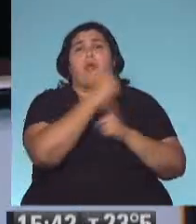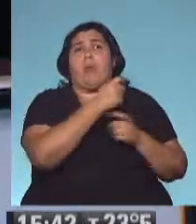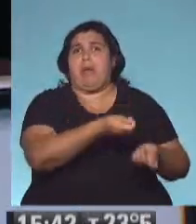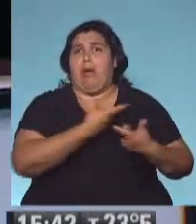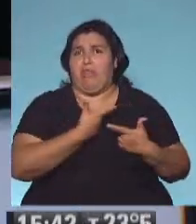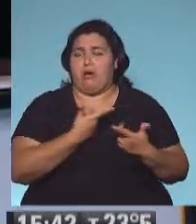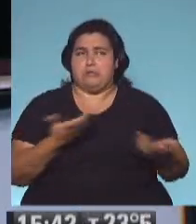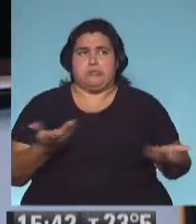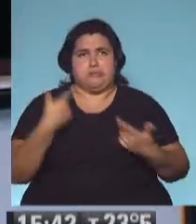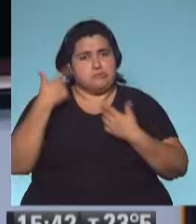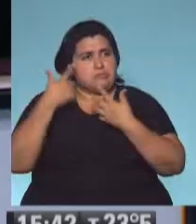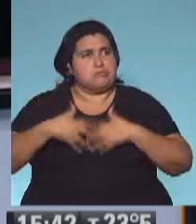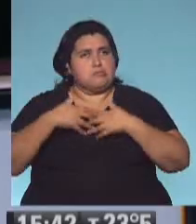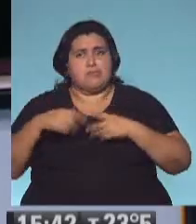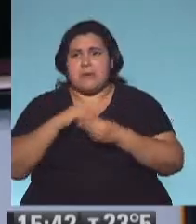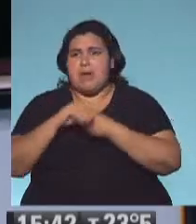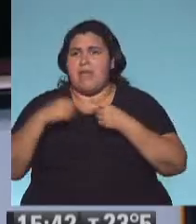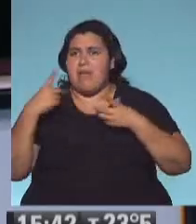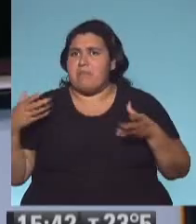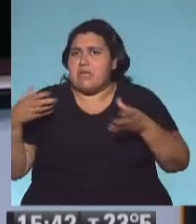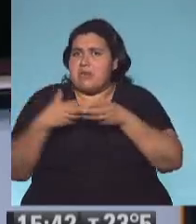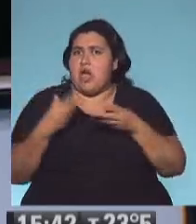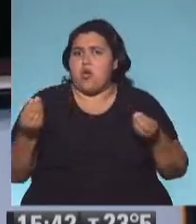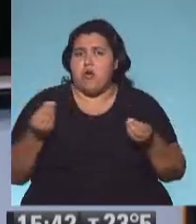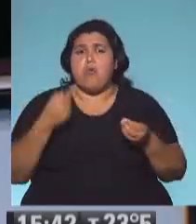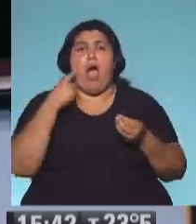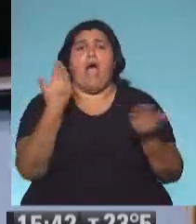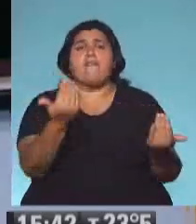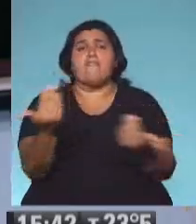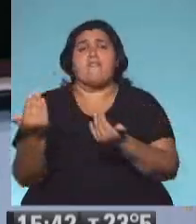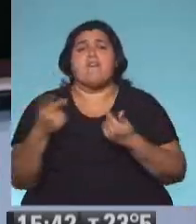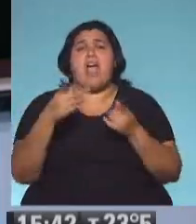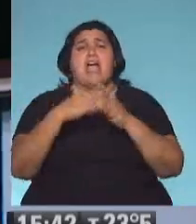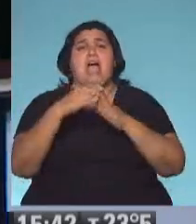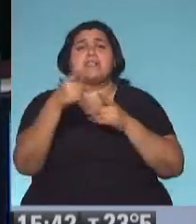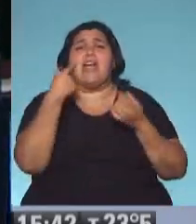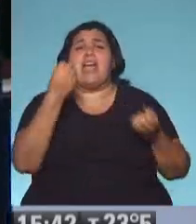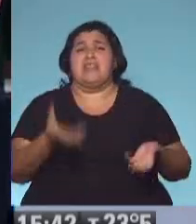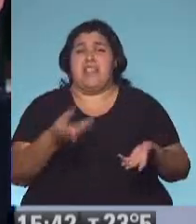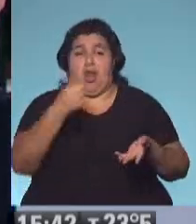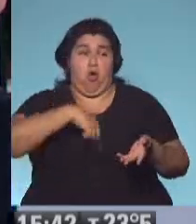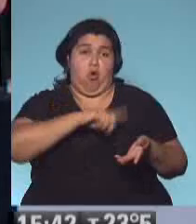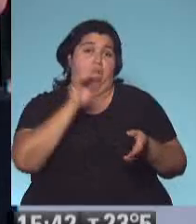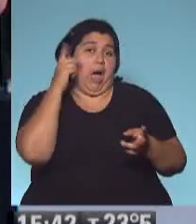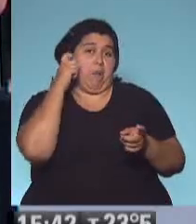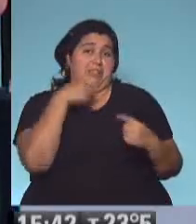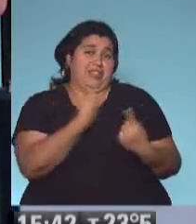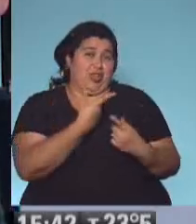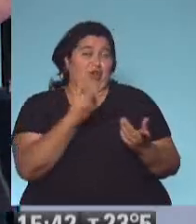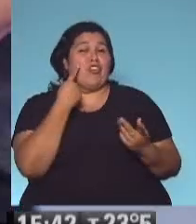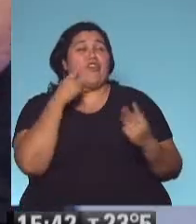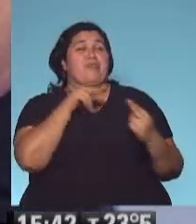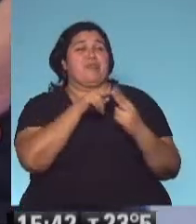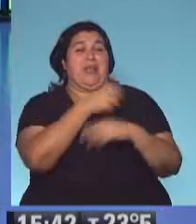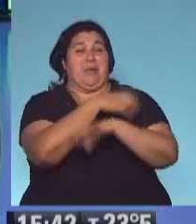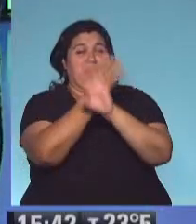resolver, para pensar en familia y vamos a ver cuántos lo pudieron hacer bien en casa y los que no lo vamos a aprender junto a él. Adrián Paenza, ¿cómo estás? Te damos